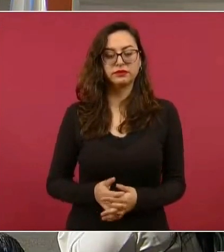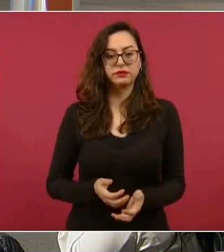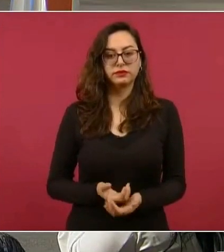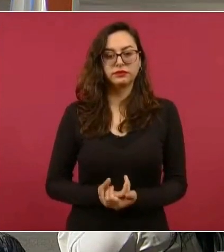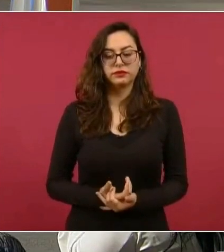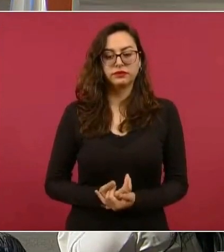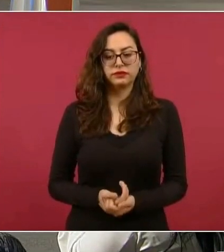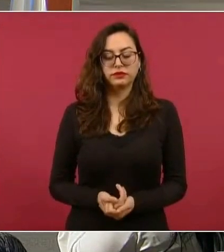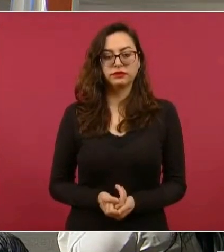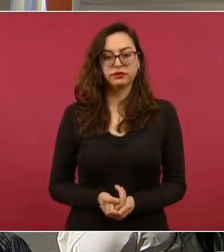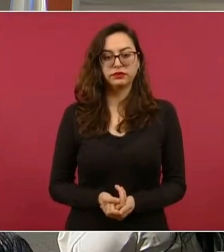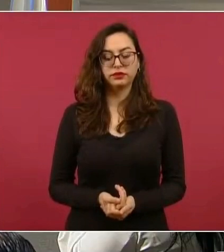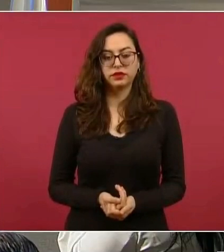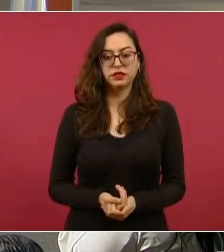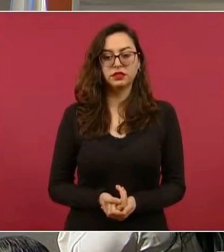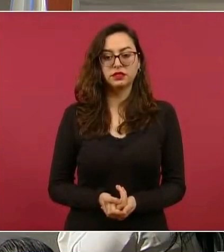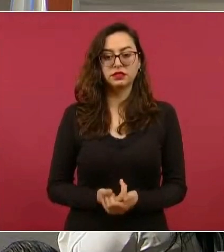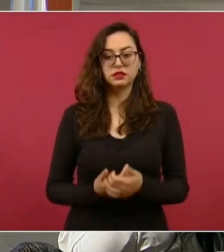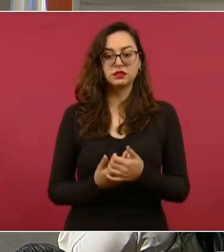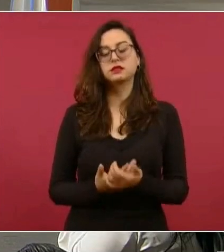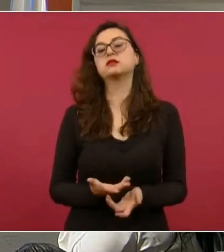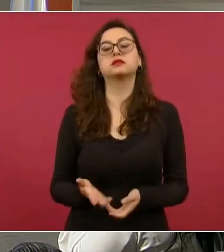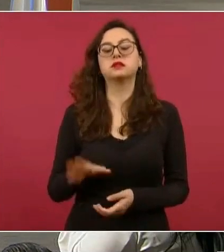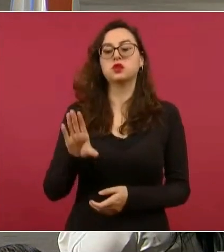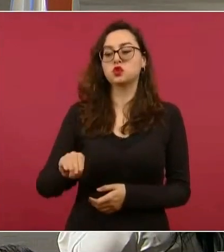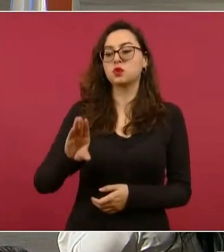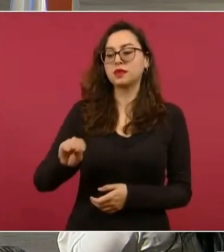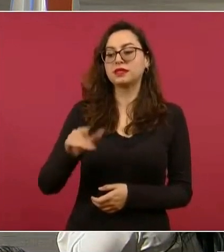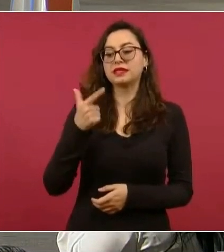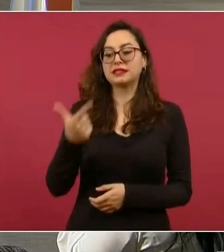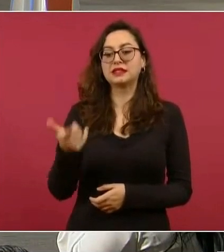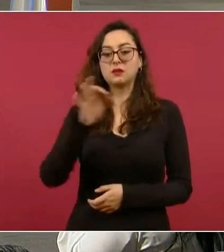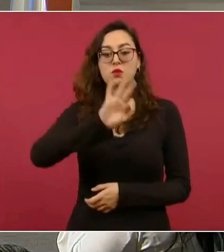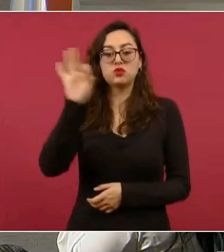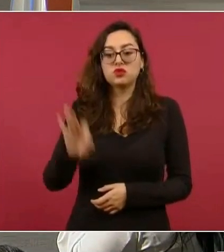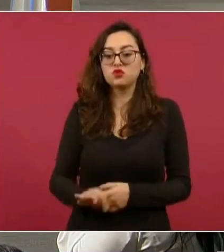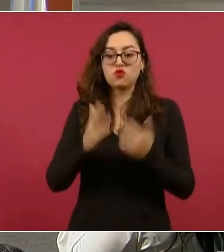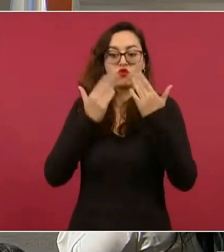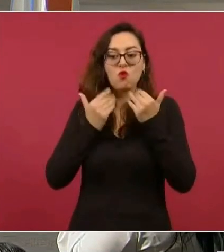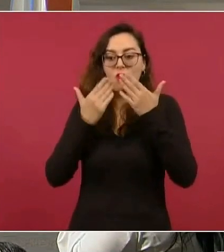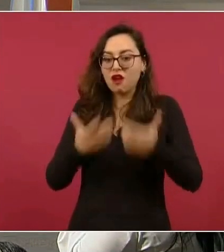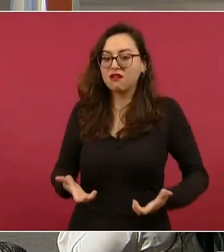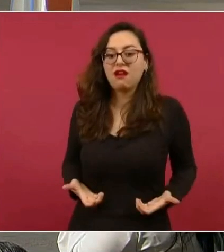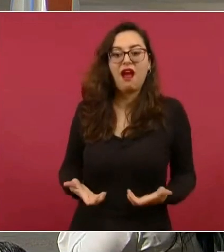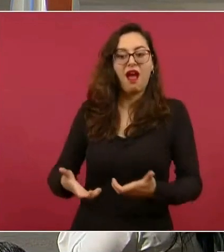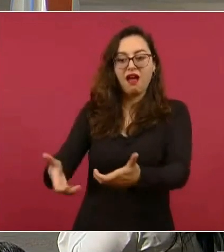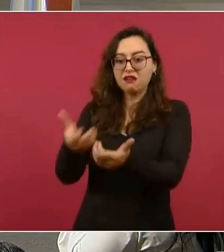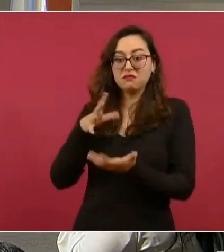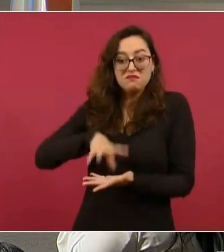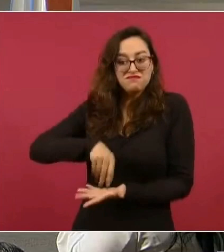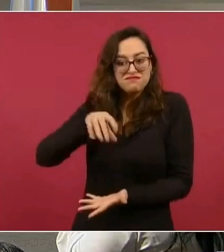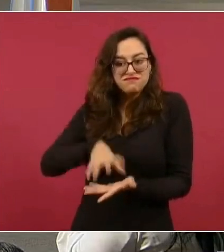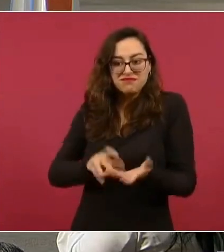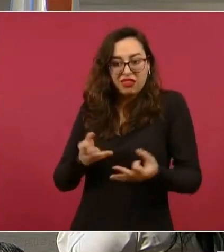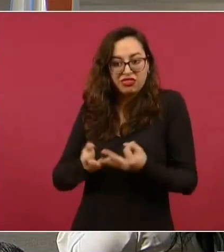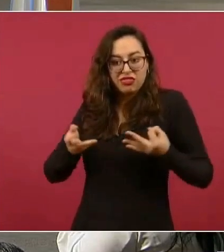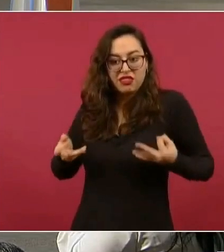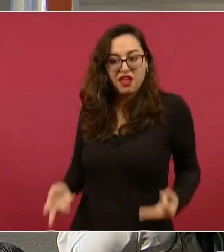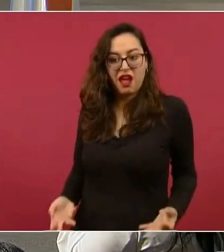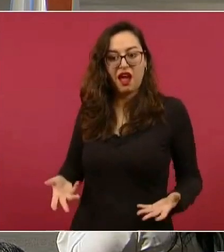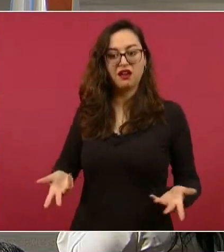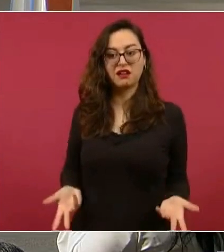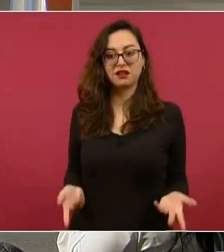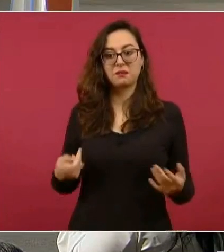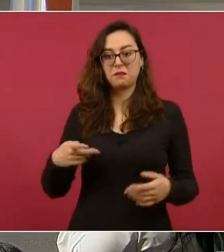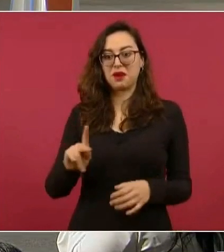Choyes tiene el 97% de terracería, presidente. Sí, sí, sí, sí, sí. Ajá. Pero no se